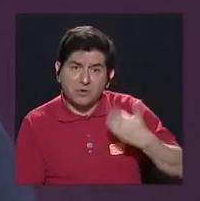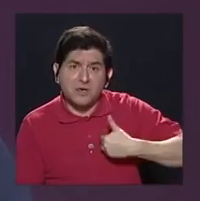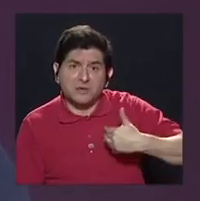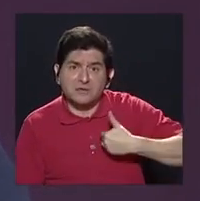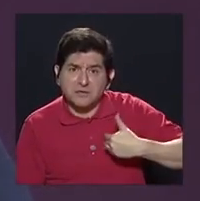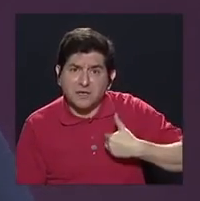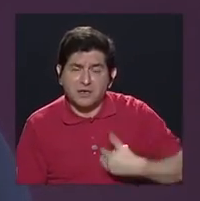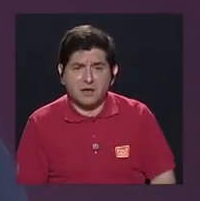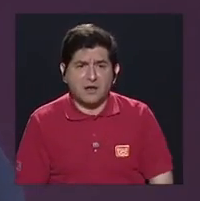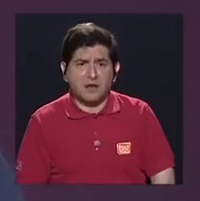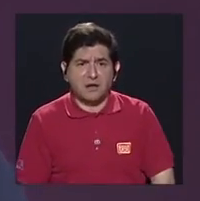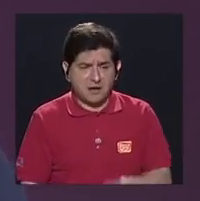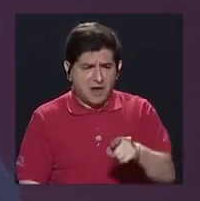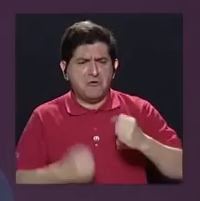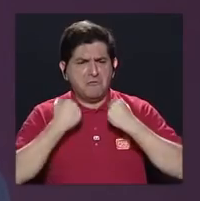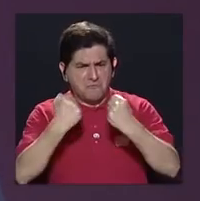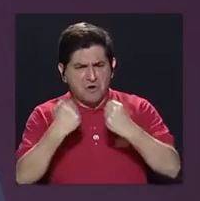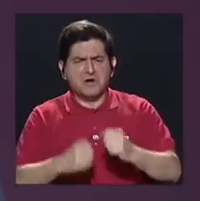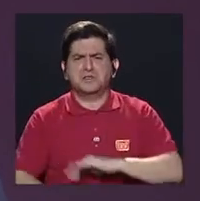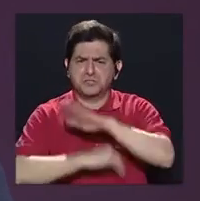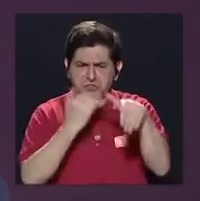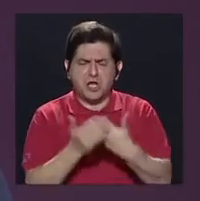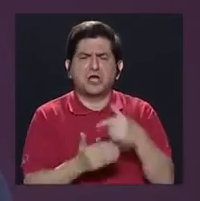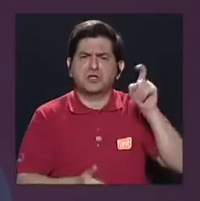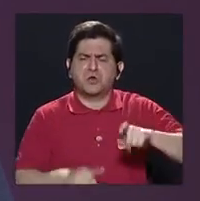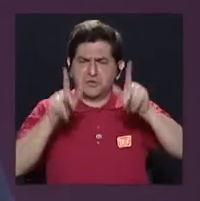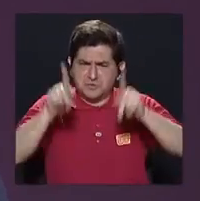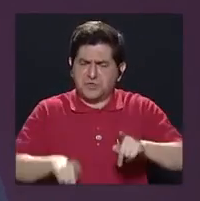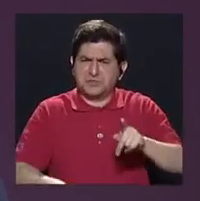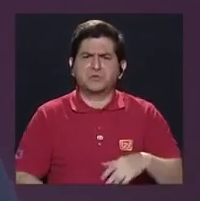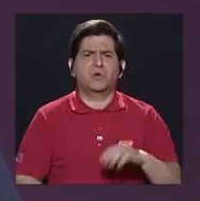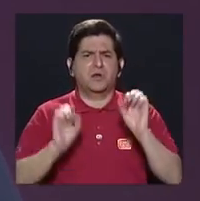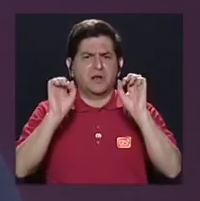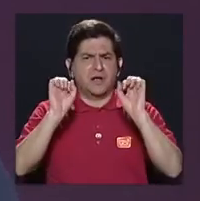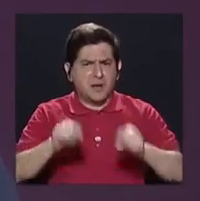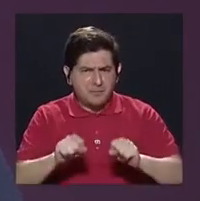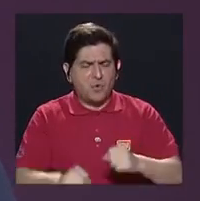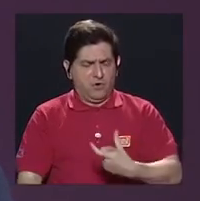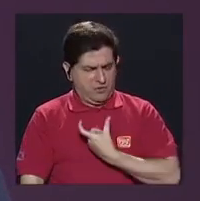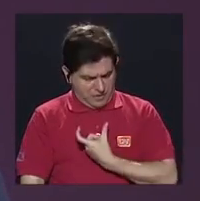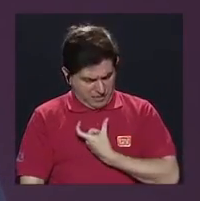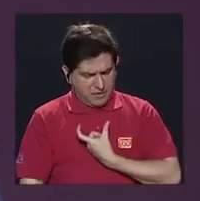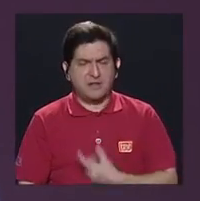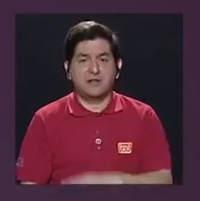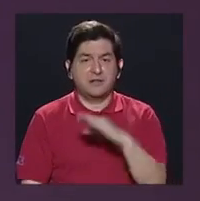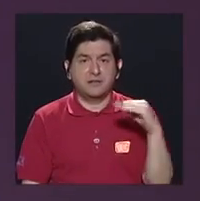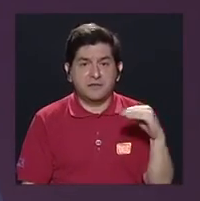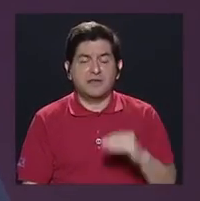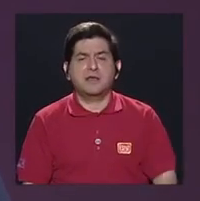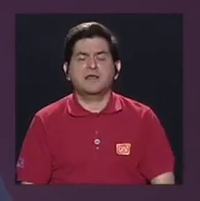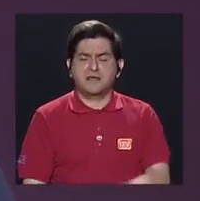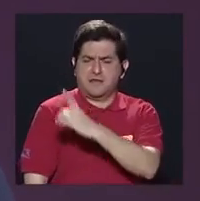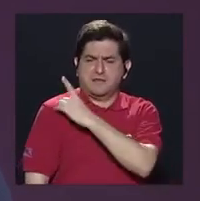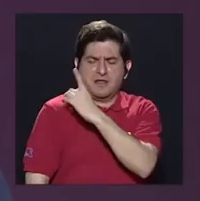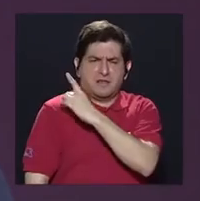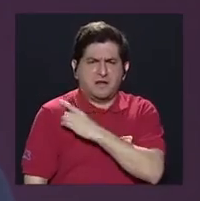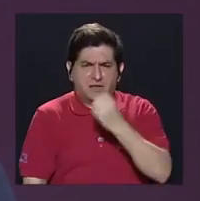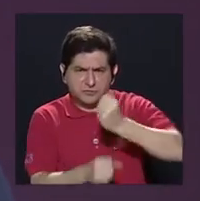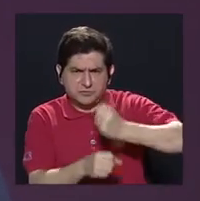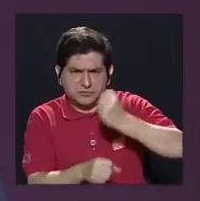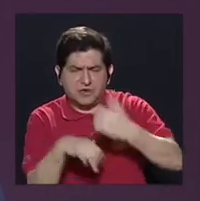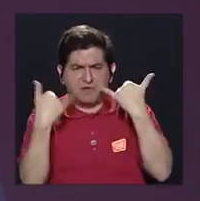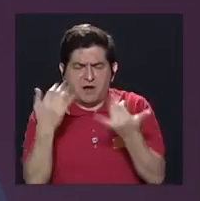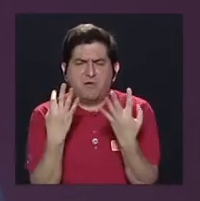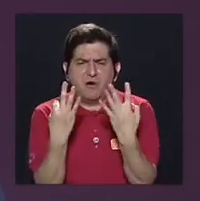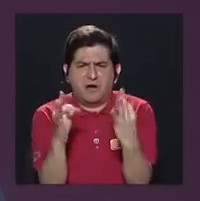las fortalezas, que tenemos todo lo que cualquier ser humano puede tener para llegar a un puesto de alcaldía y a un puesto de dirección como los que estamos ahorita